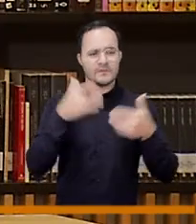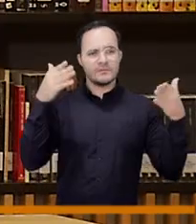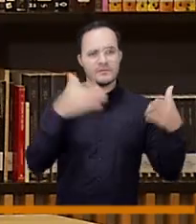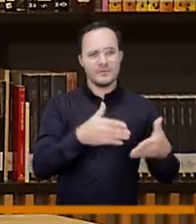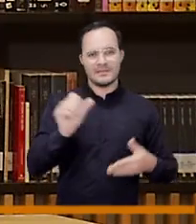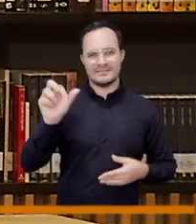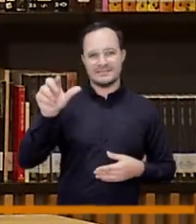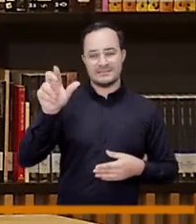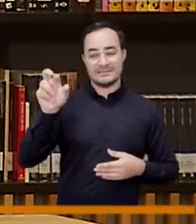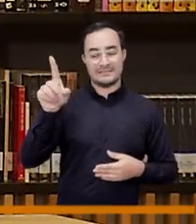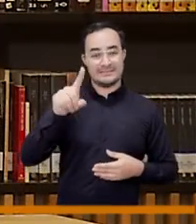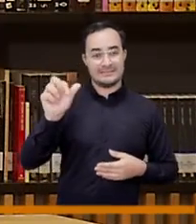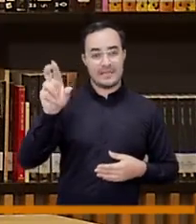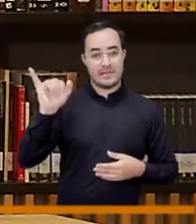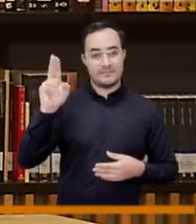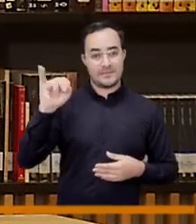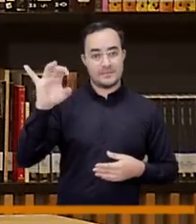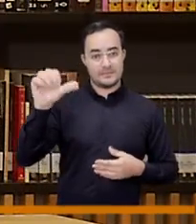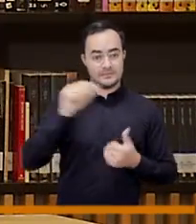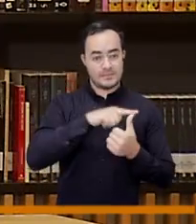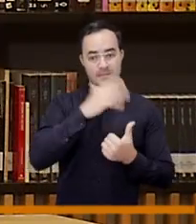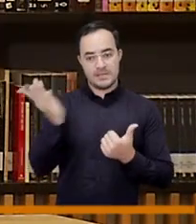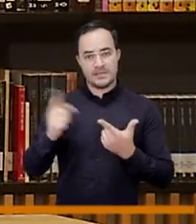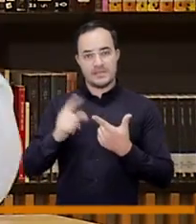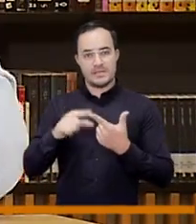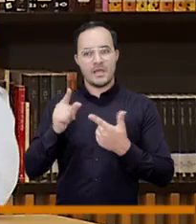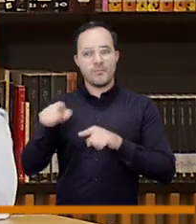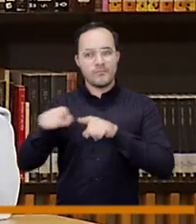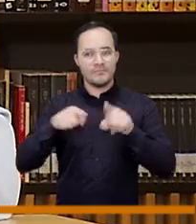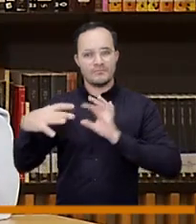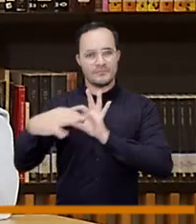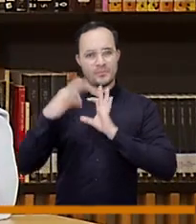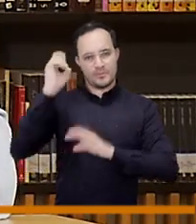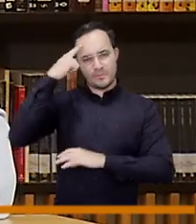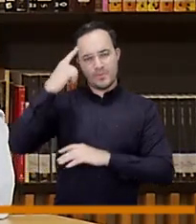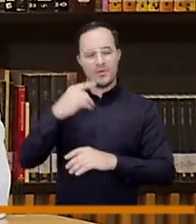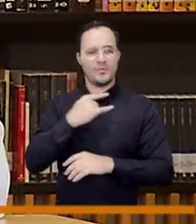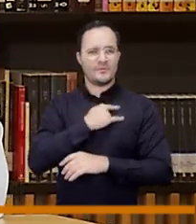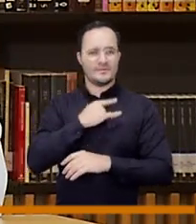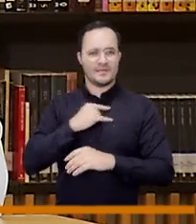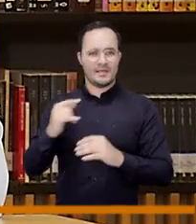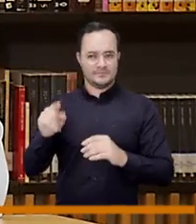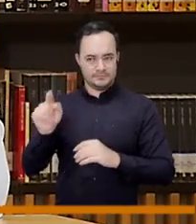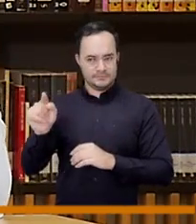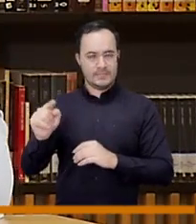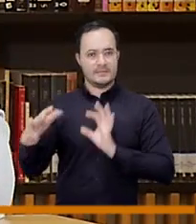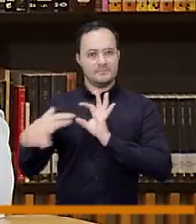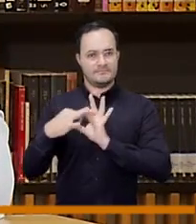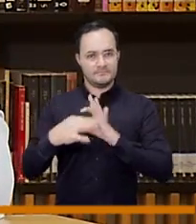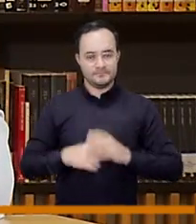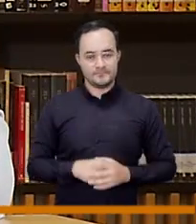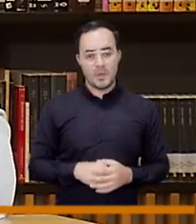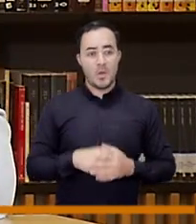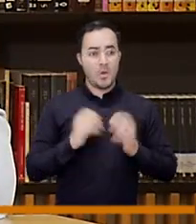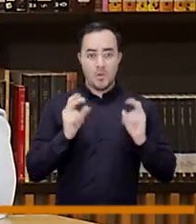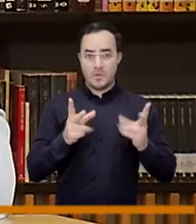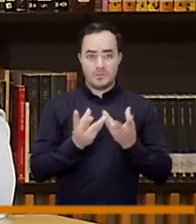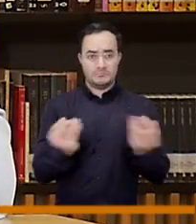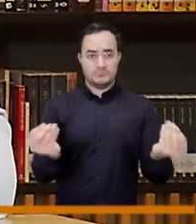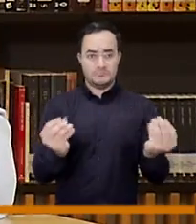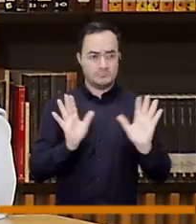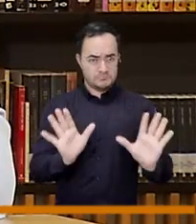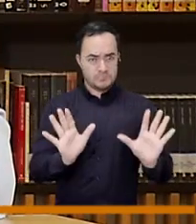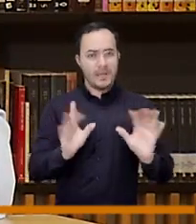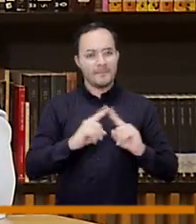sapiencia y las ciencias va para para todo el tema educación pero a nosotros ya nos empiezan a